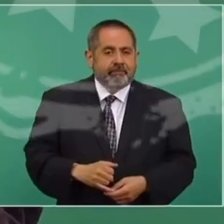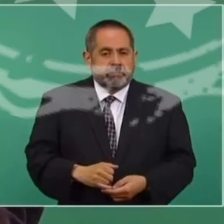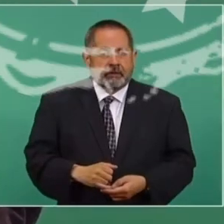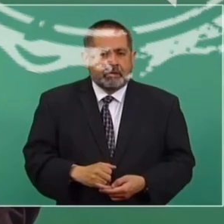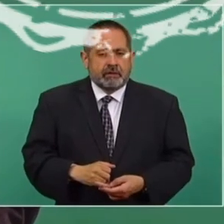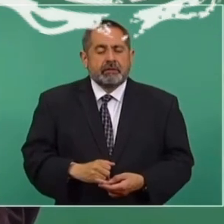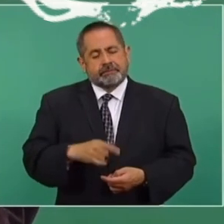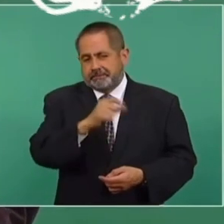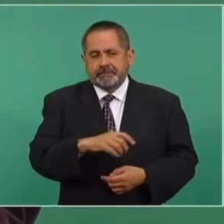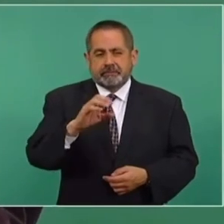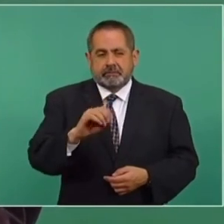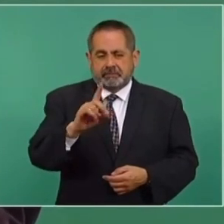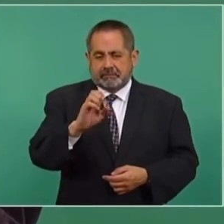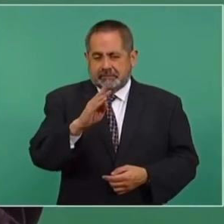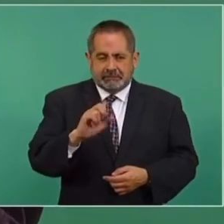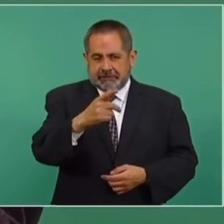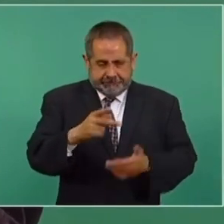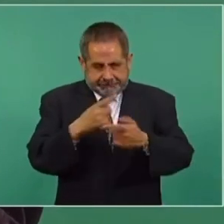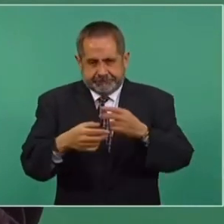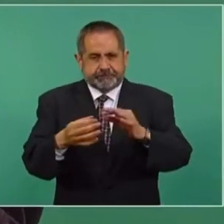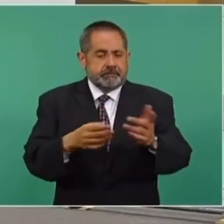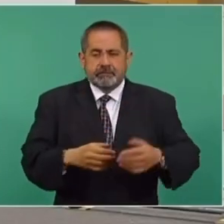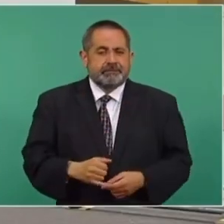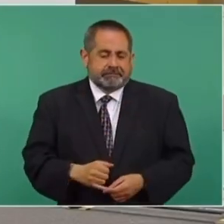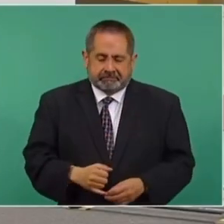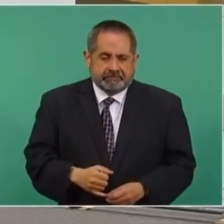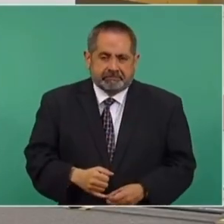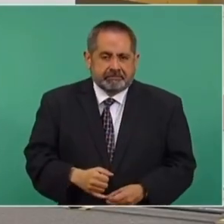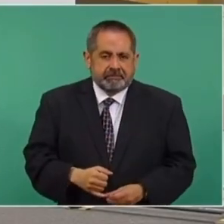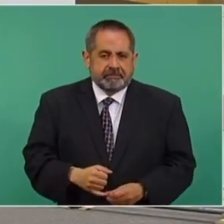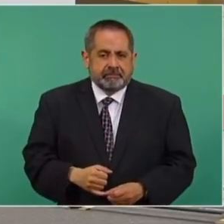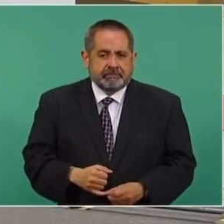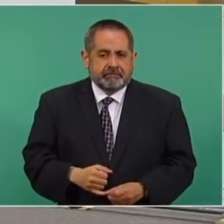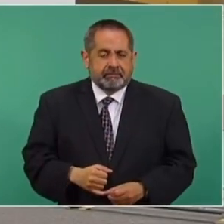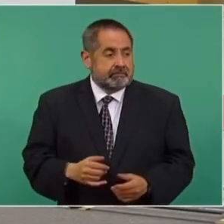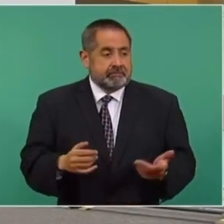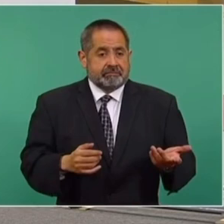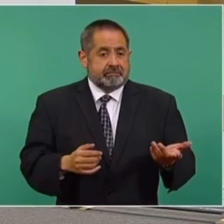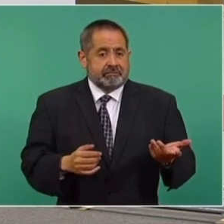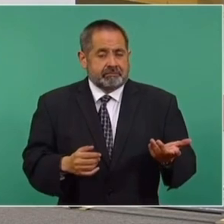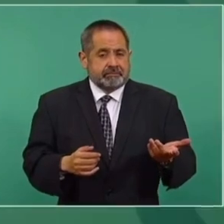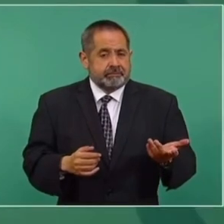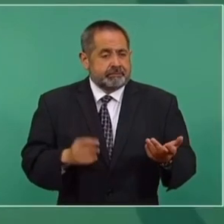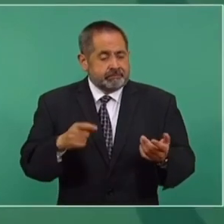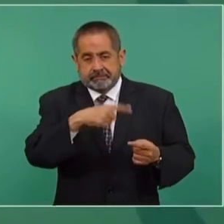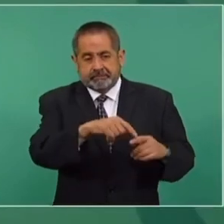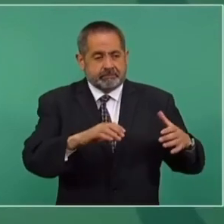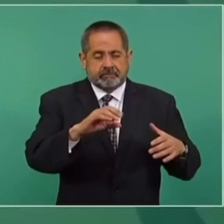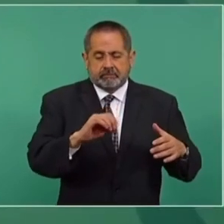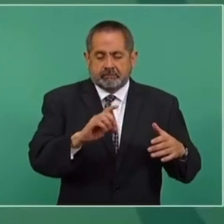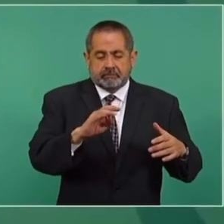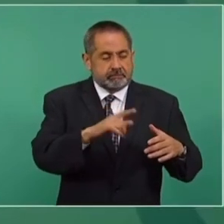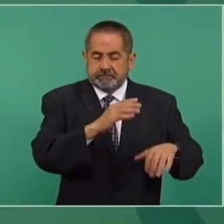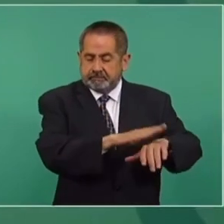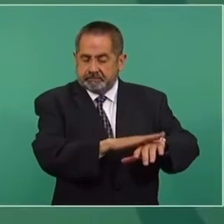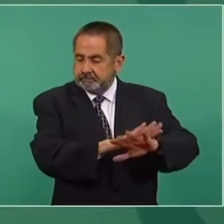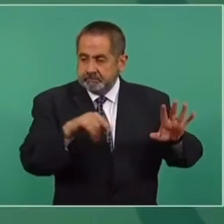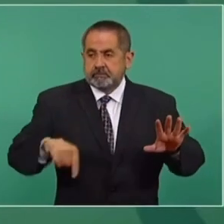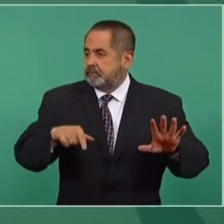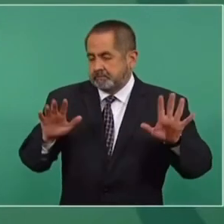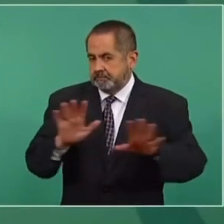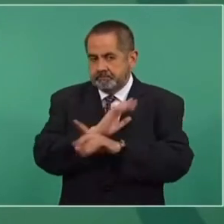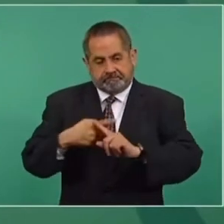Entonces, lo de Odebrecht, regresando, pues tienen que entender que son otros tiempos.